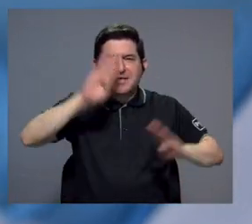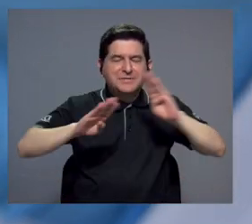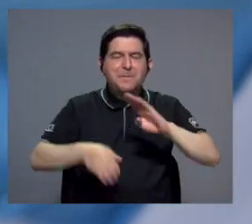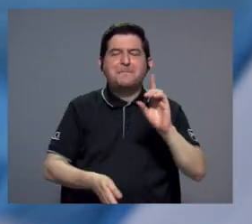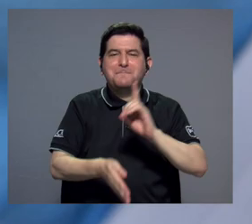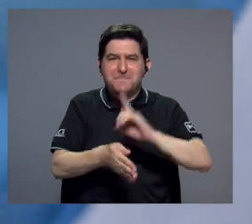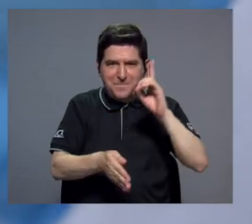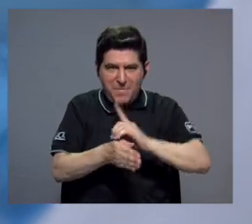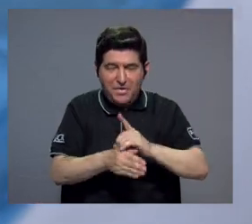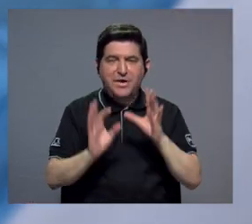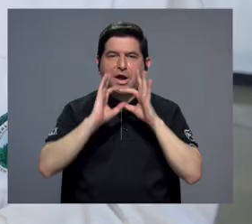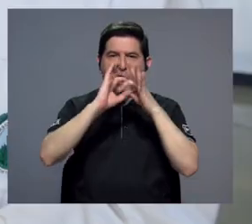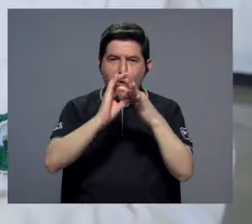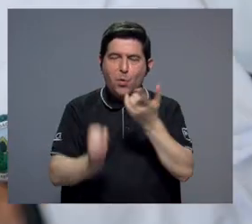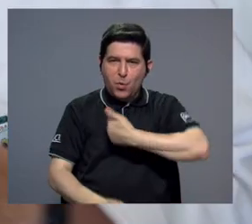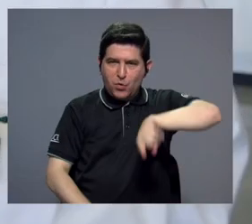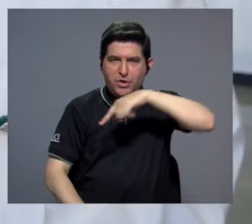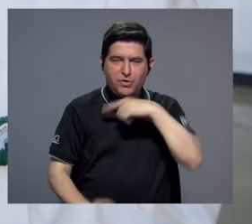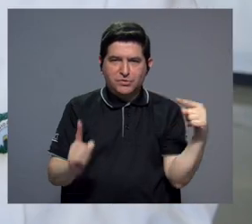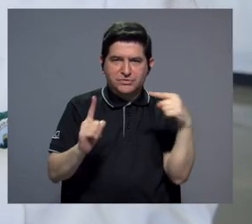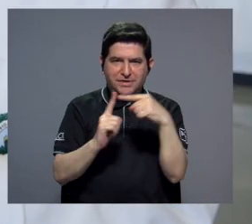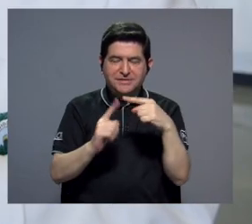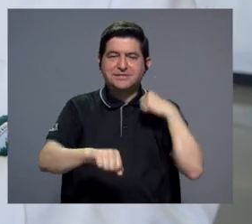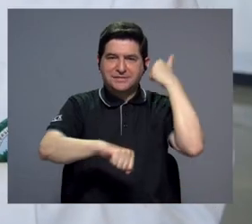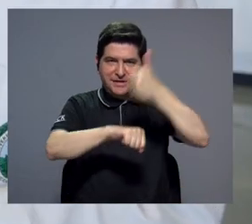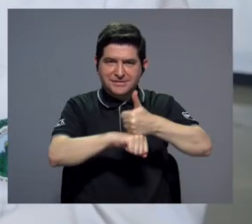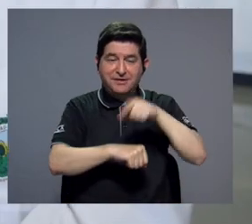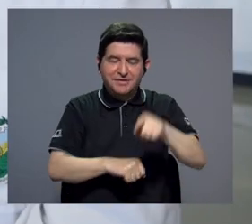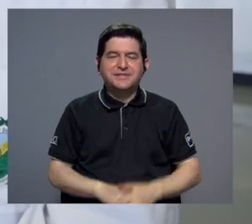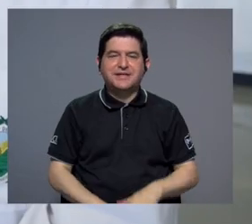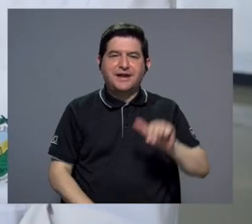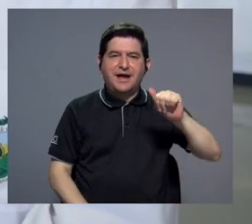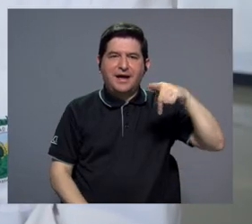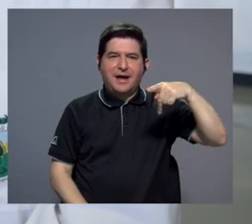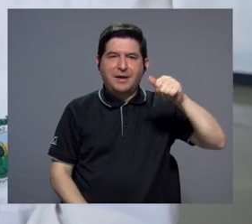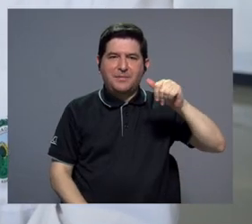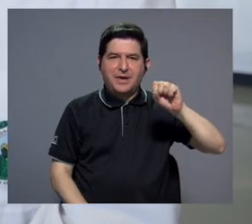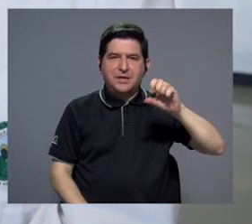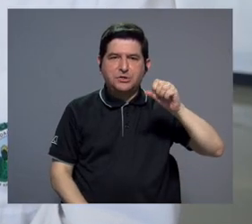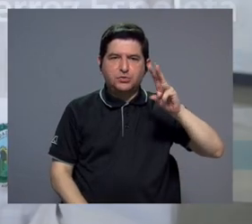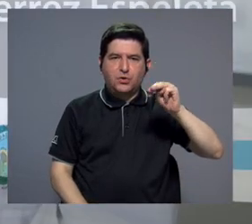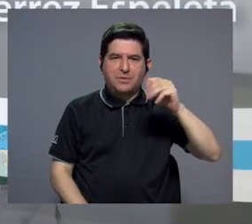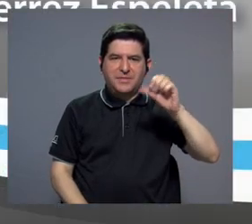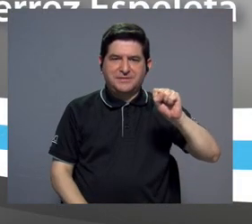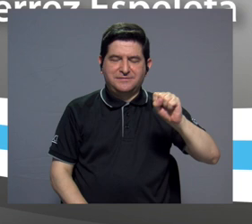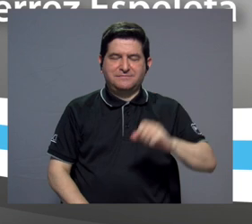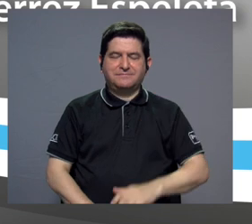biomédica, pues juntos hemos llegado hasta crear estos apasomas.